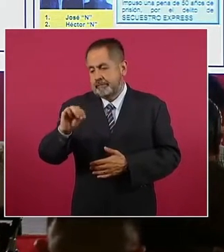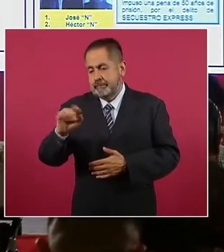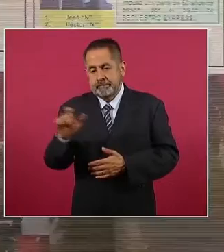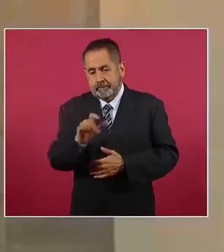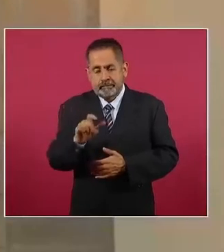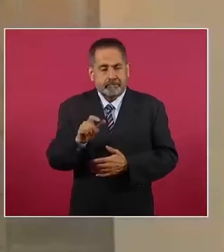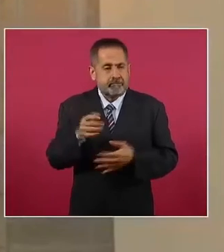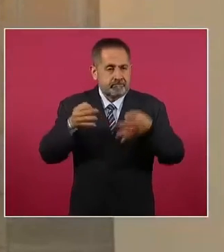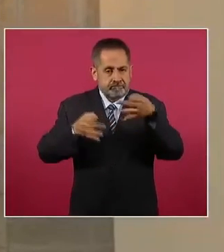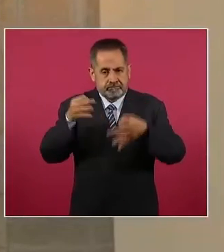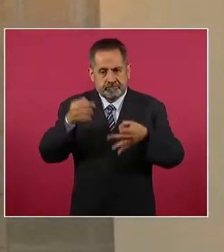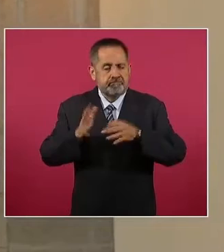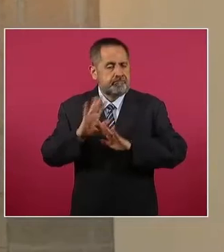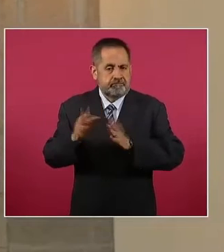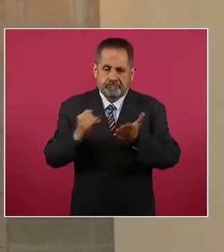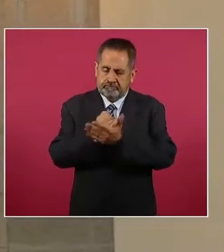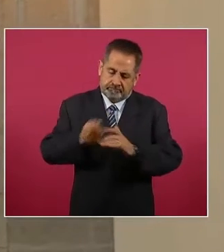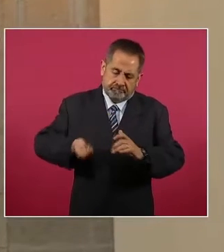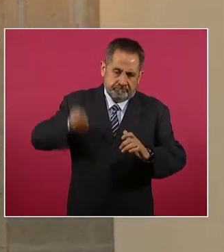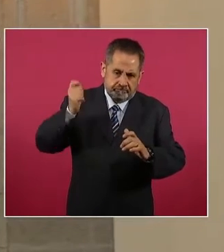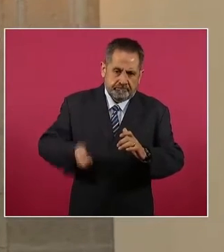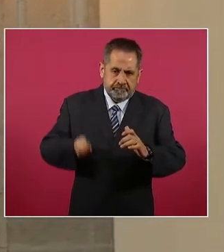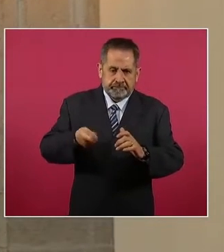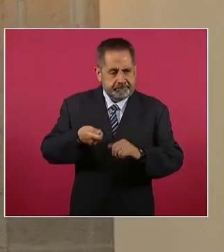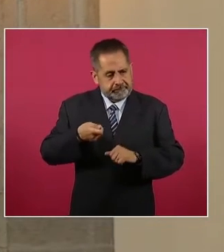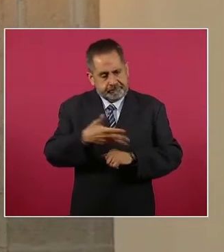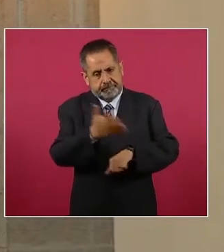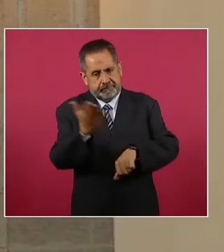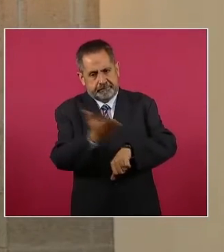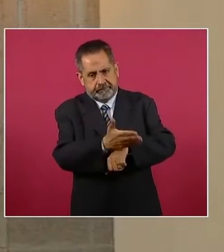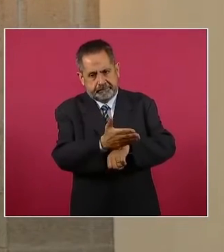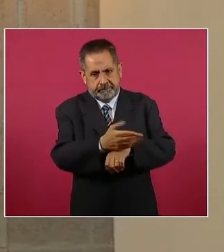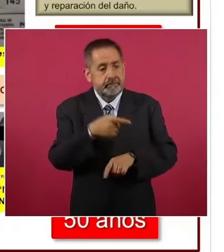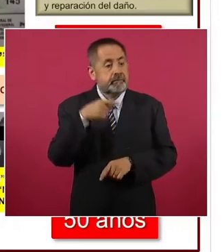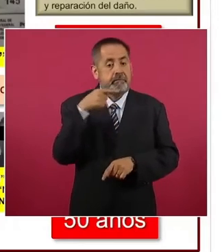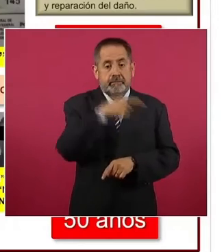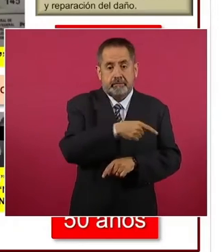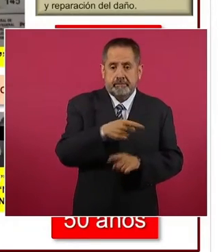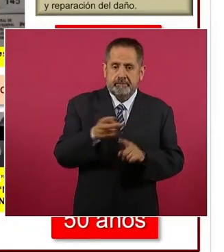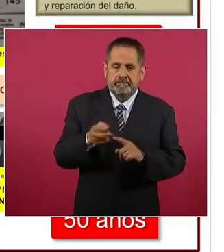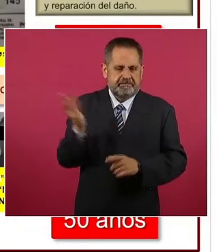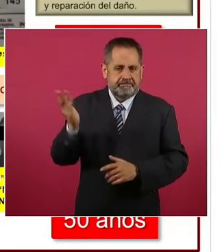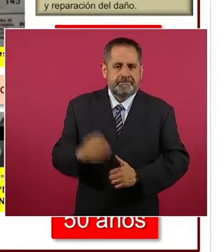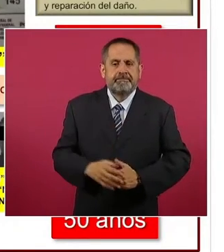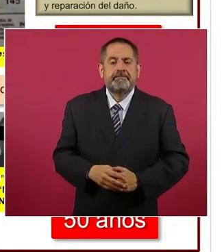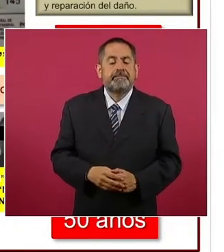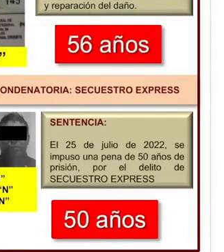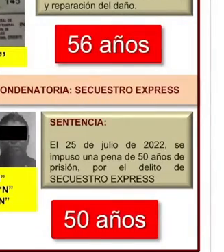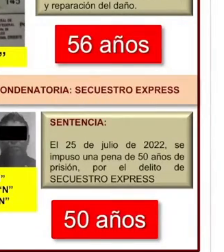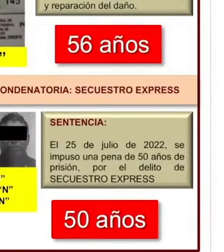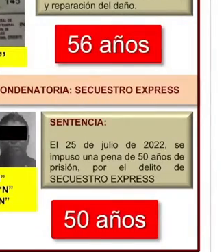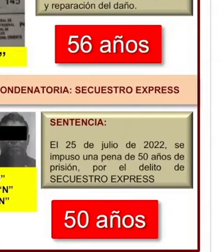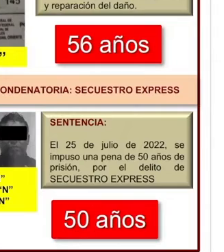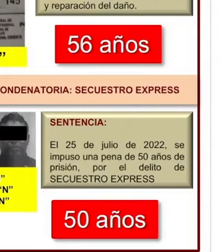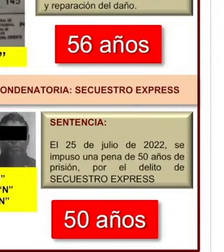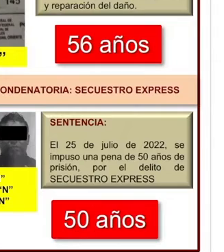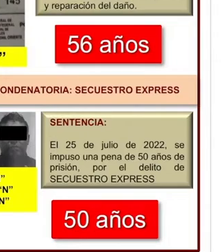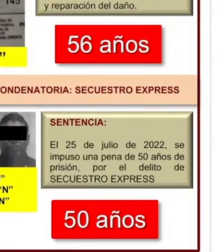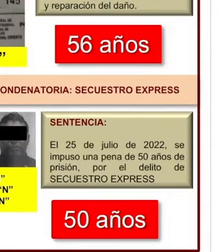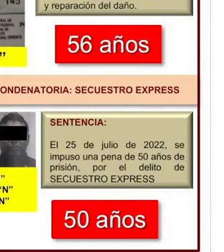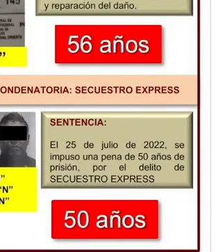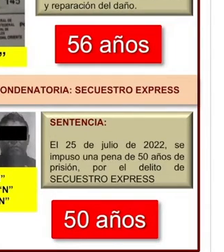Justicia de la Ciudad, se logró sentencia condenatoria por secuestro agravado en contra de cinco personas,